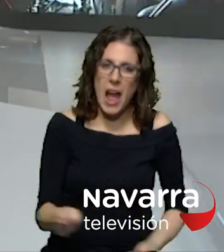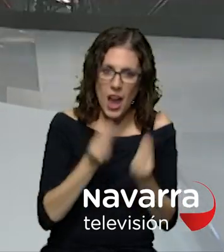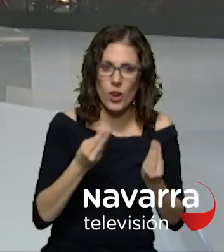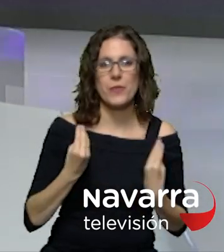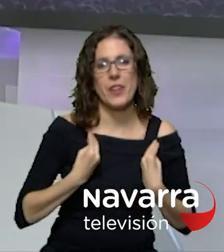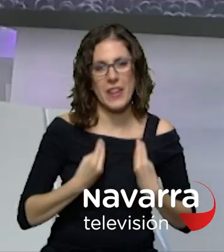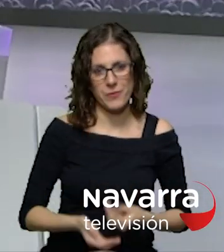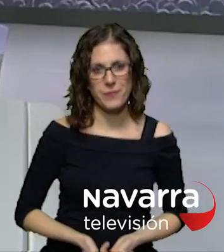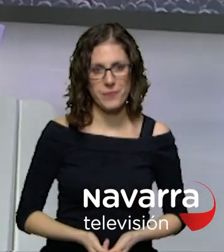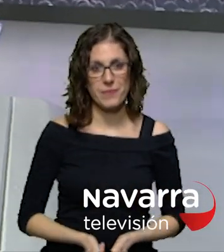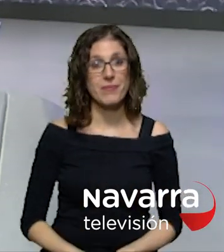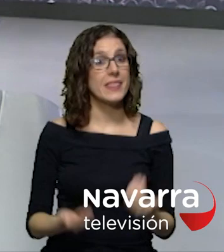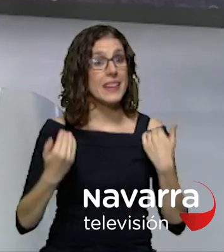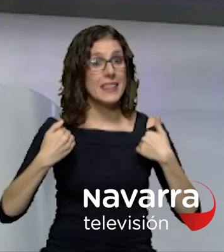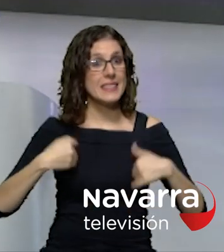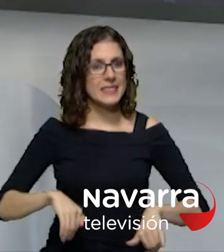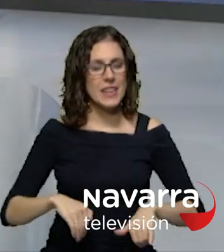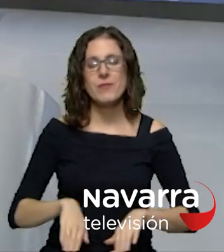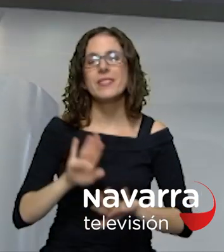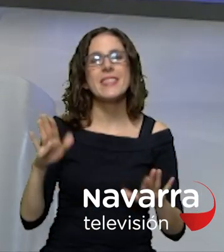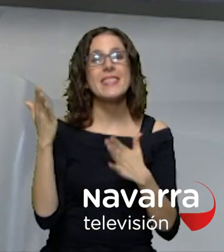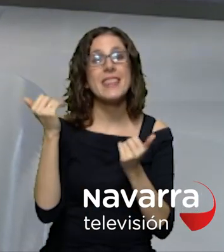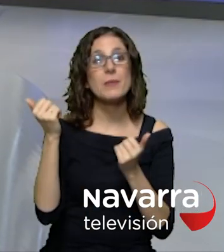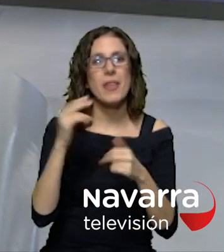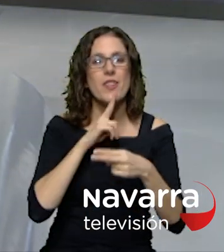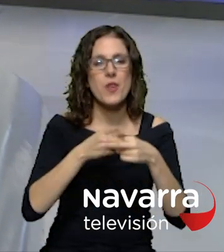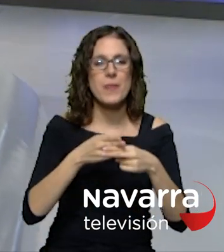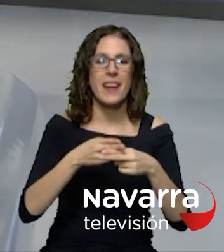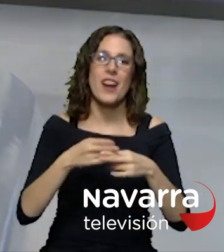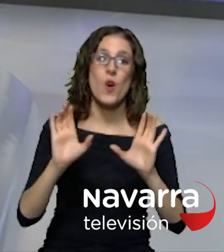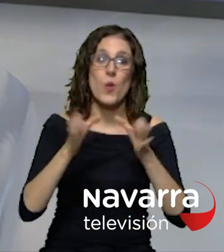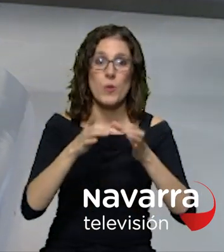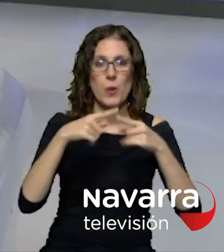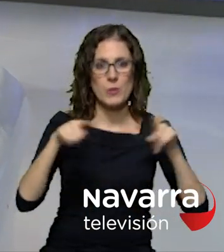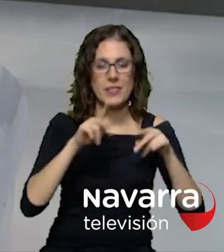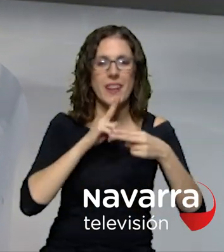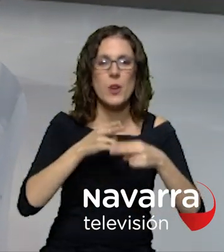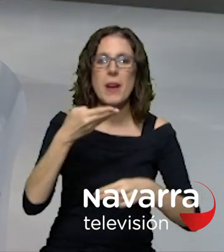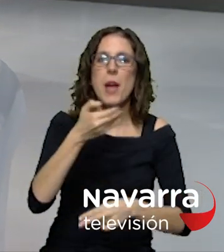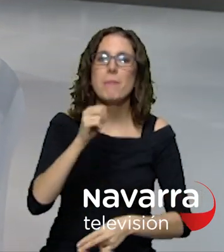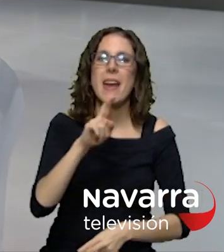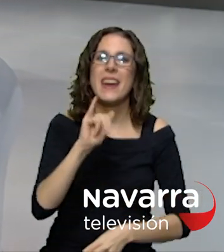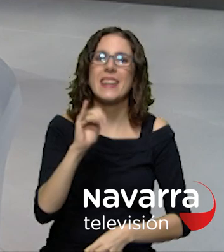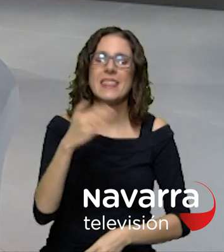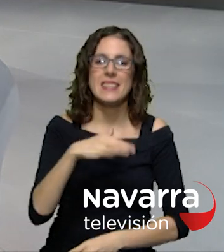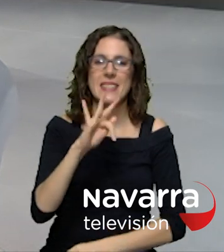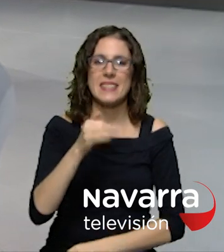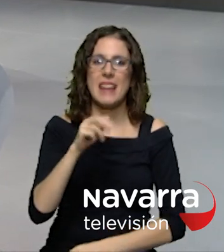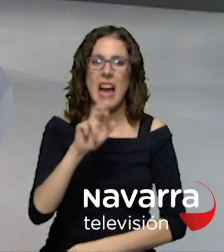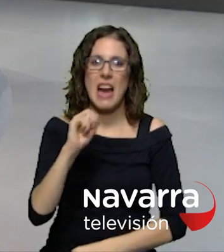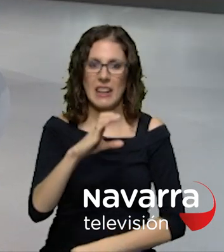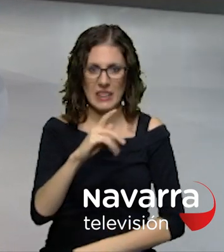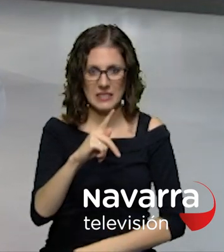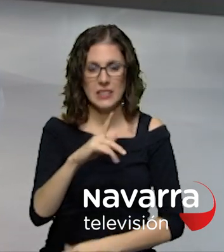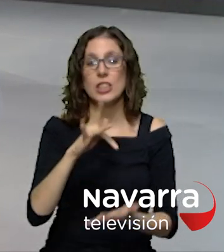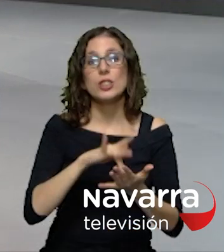Y nos vamos con una despedida La de Berrizarra Que el trío ha surgido hace 25 años en Lecumberri Se despide y lo hace a lo grande con un doble concierto hoy y mañana En